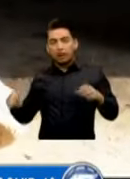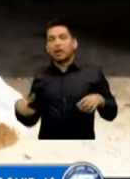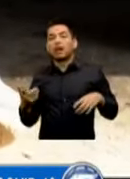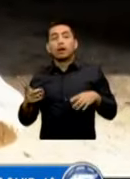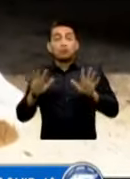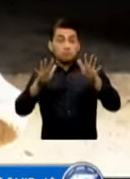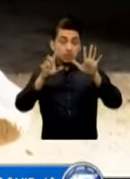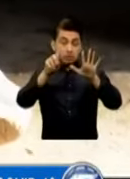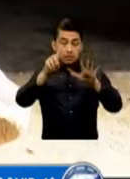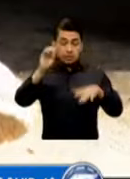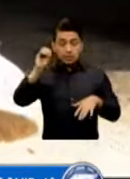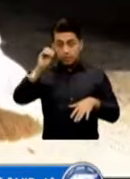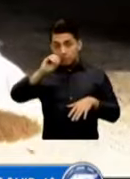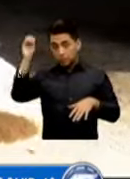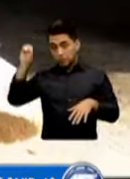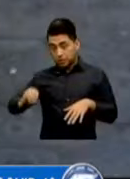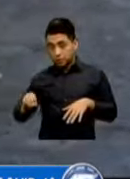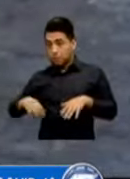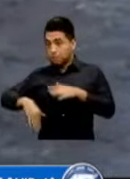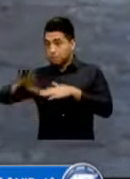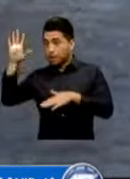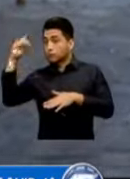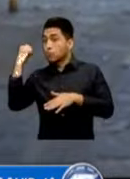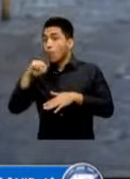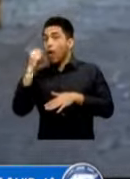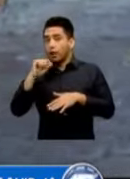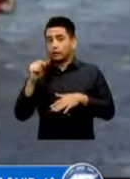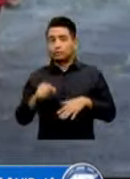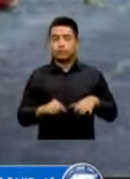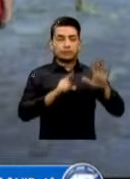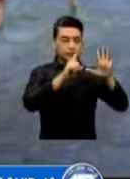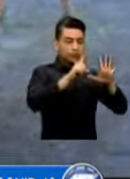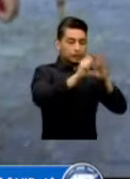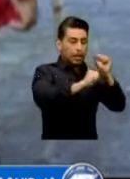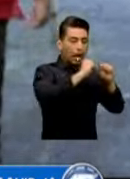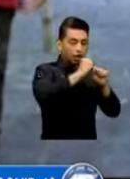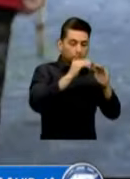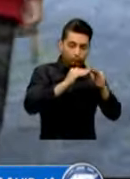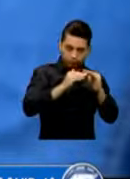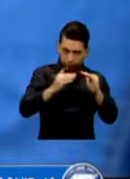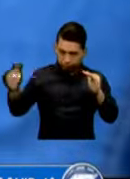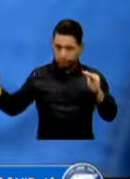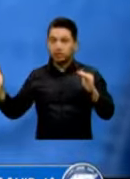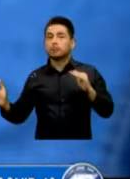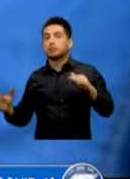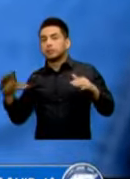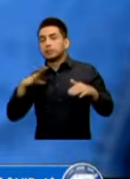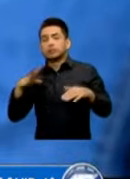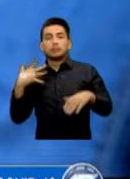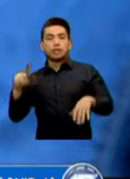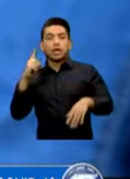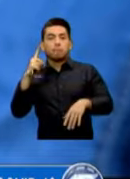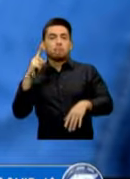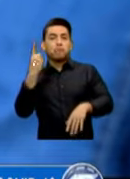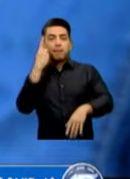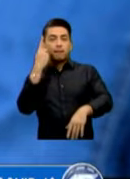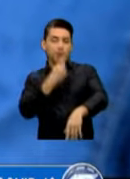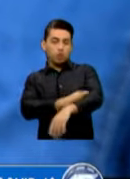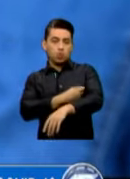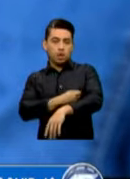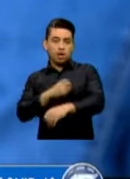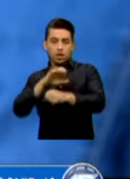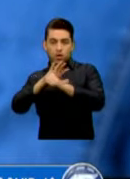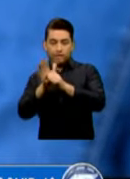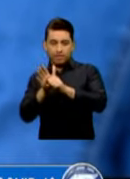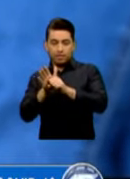% De la población Femenina Mayor de 6 años Ya cuenta Con al menos Una dosis De la vacuna Contra COVID-19 Representando El